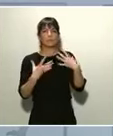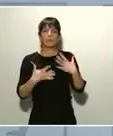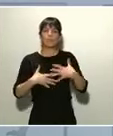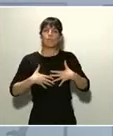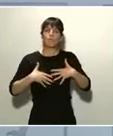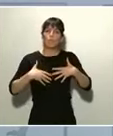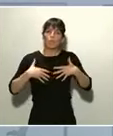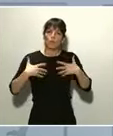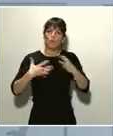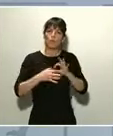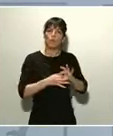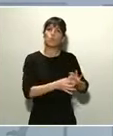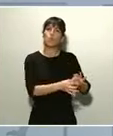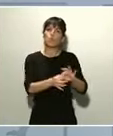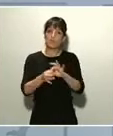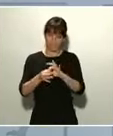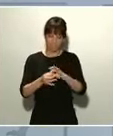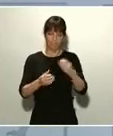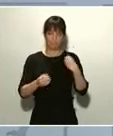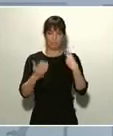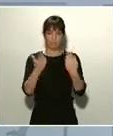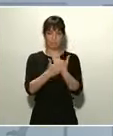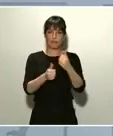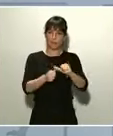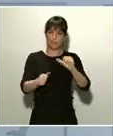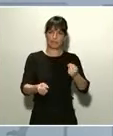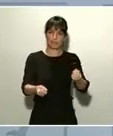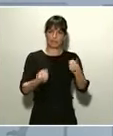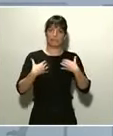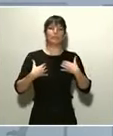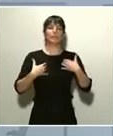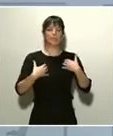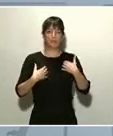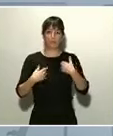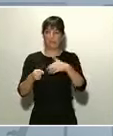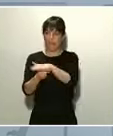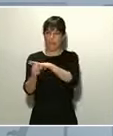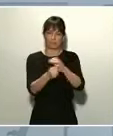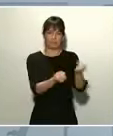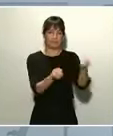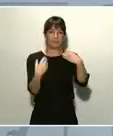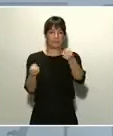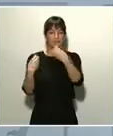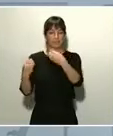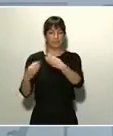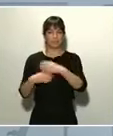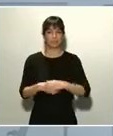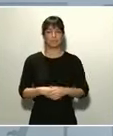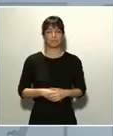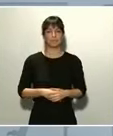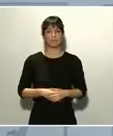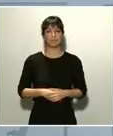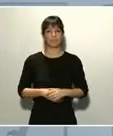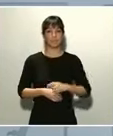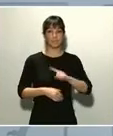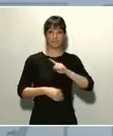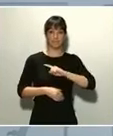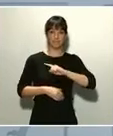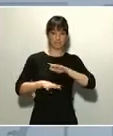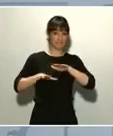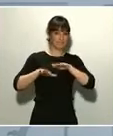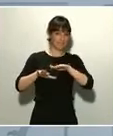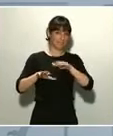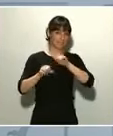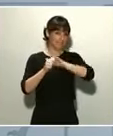dejado estos siete días en todos y cada uno de los frentes. Por su parte, las Fuerzas Armadas están teniendo un papel relevante